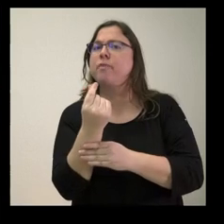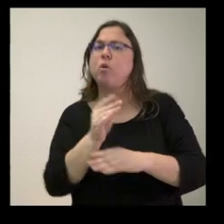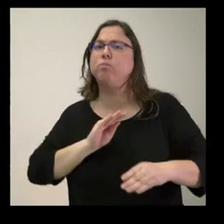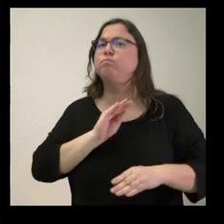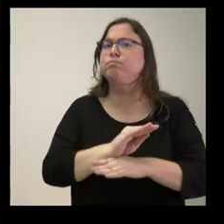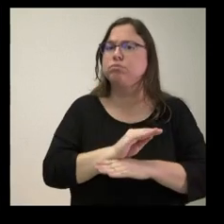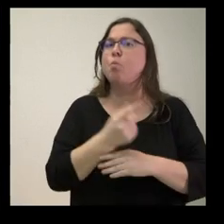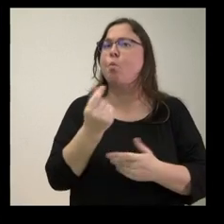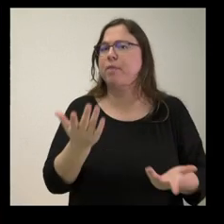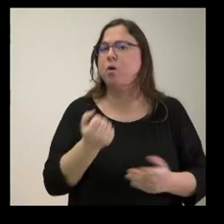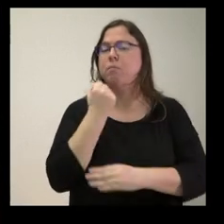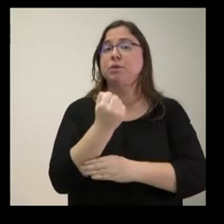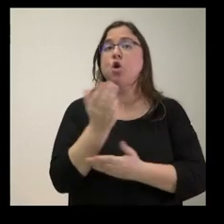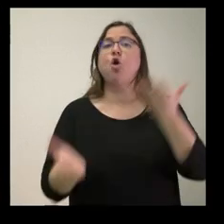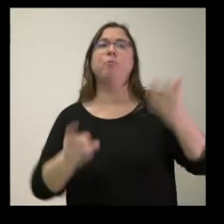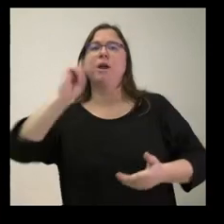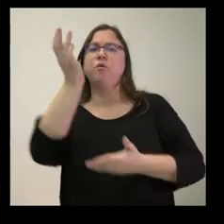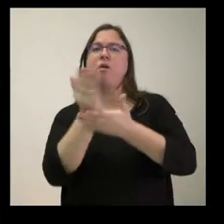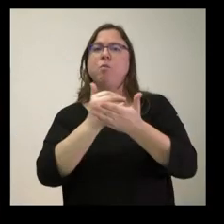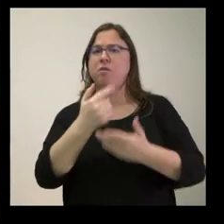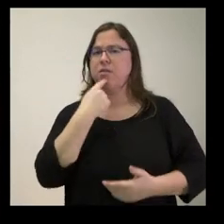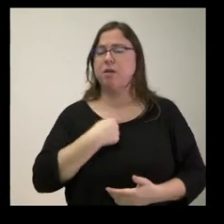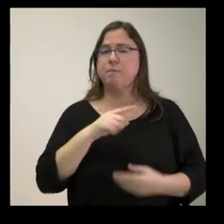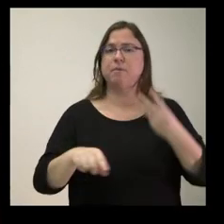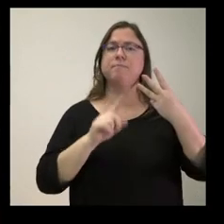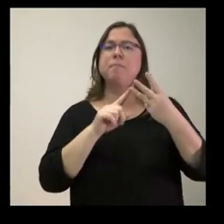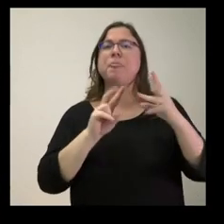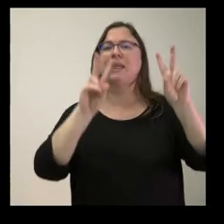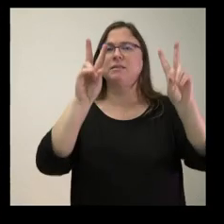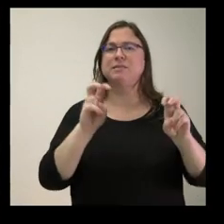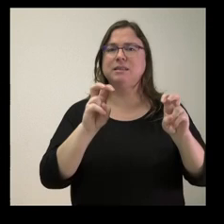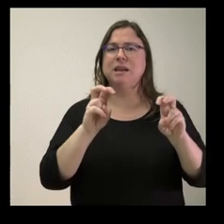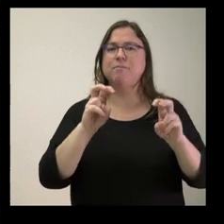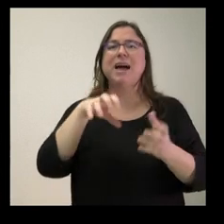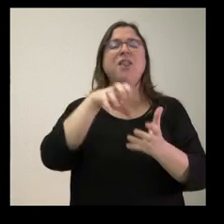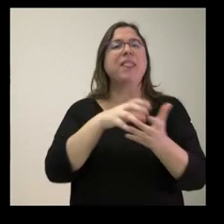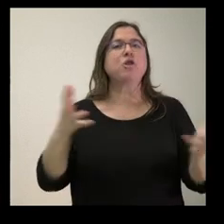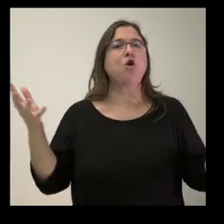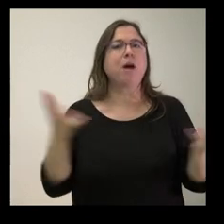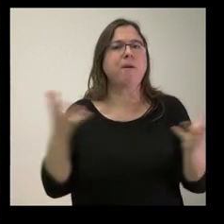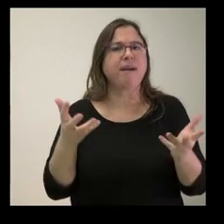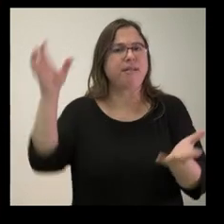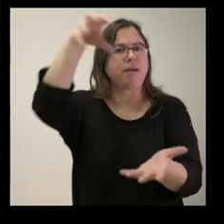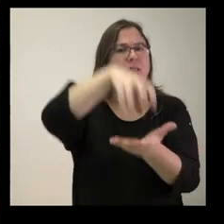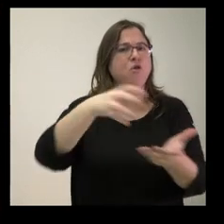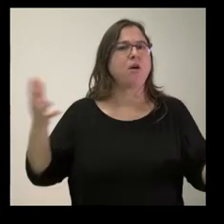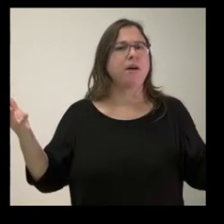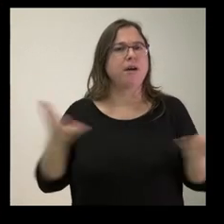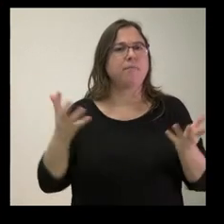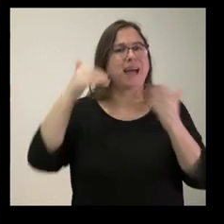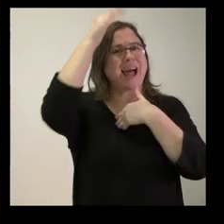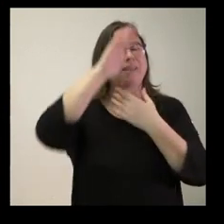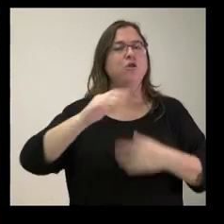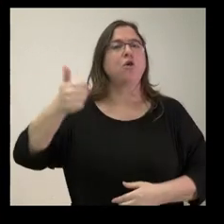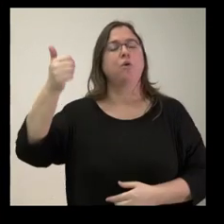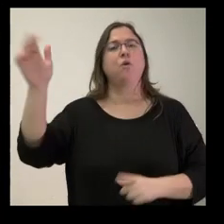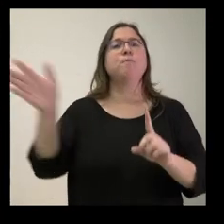apoyo respecto a otras comunidades autónomas. Y luego sobre el centro de emergencias y atención a la violencia de